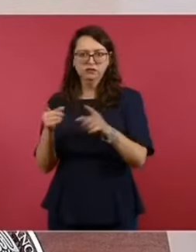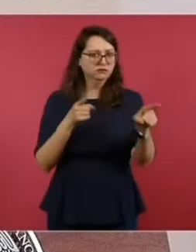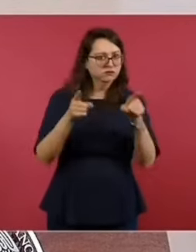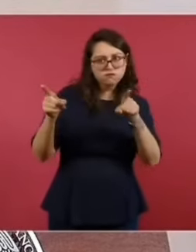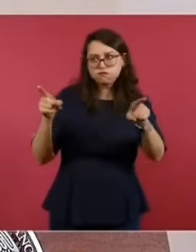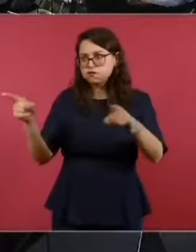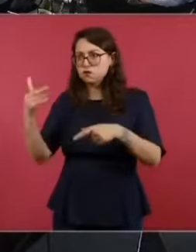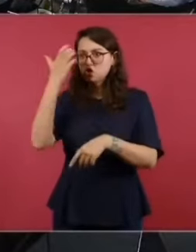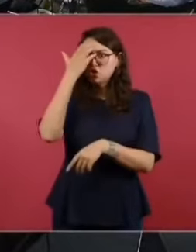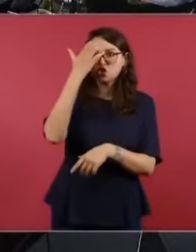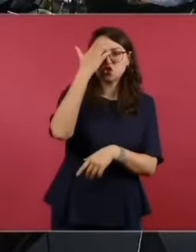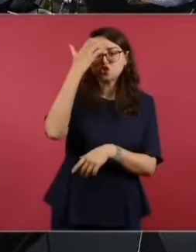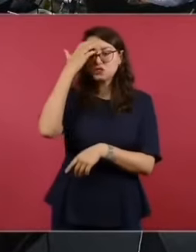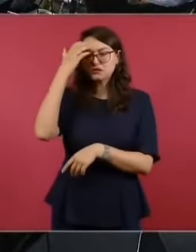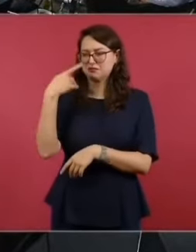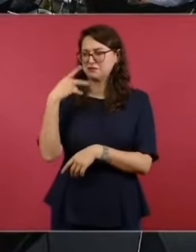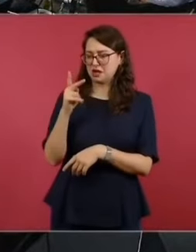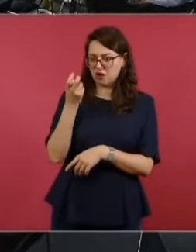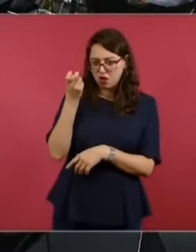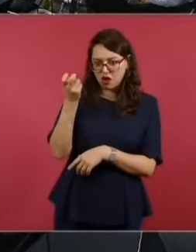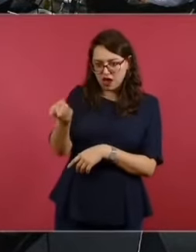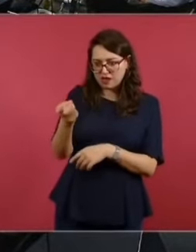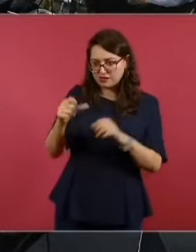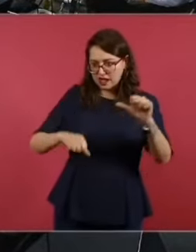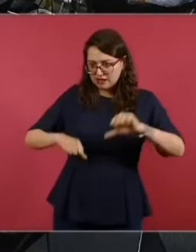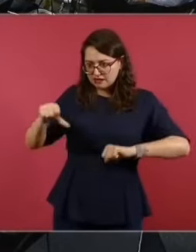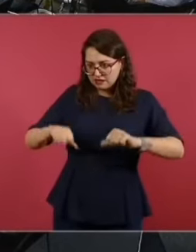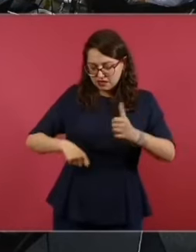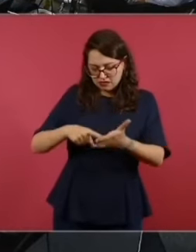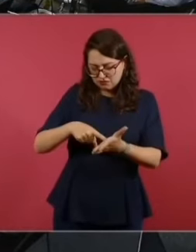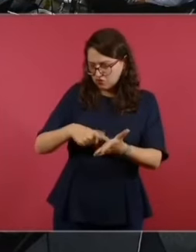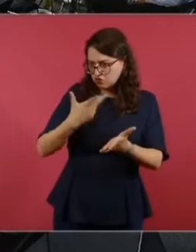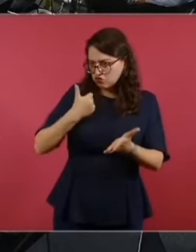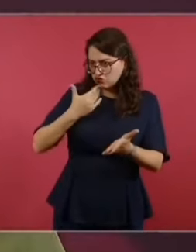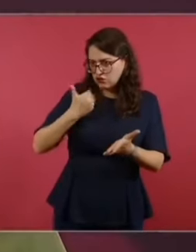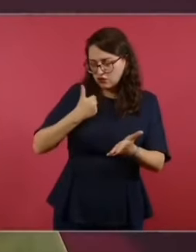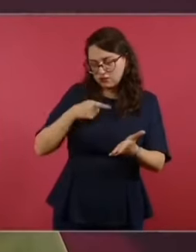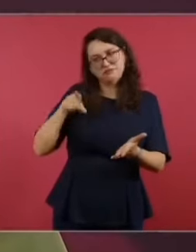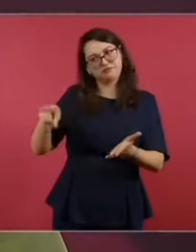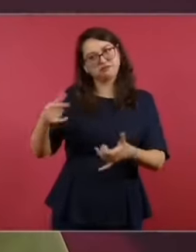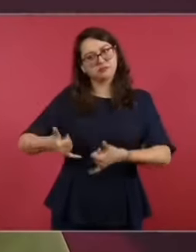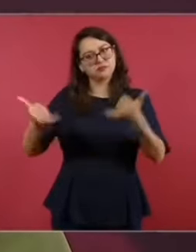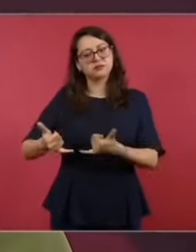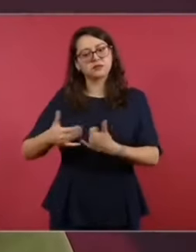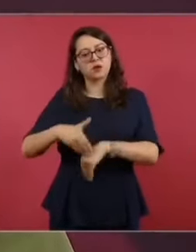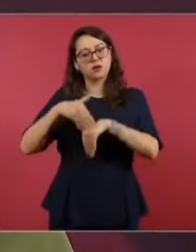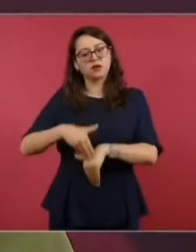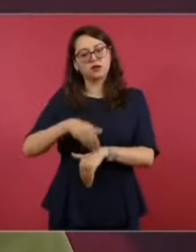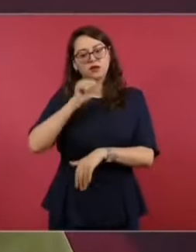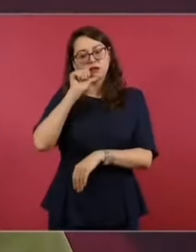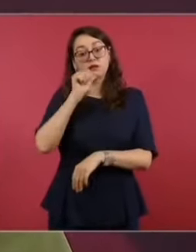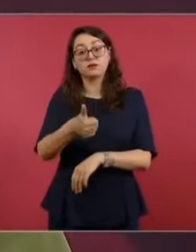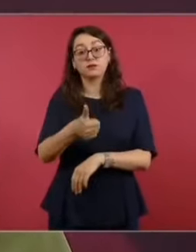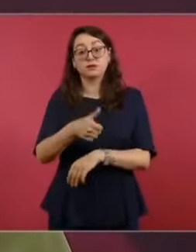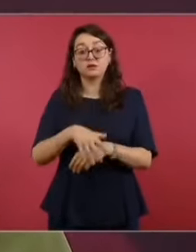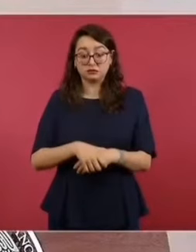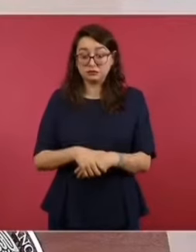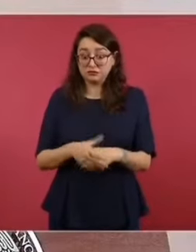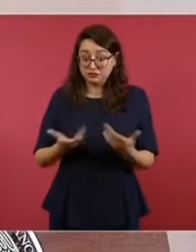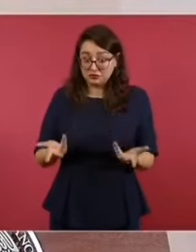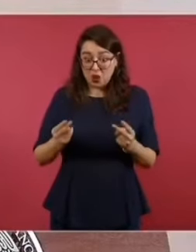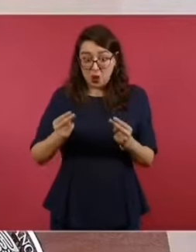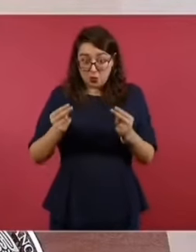de la vida militar. Entonces, si se salió de esa parte es desobediencia y si es esta parte de